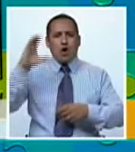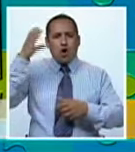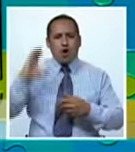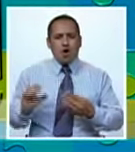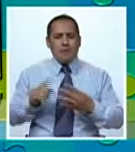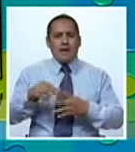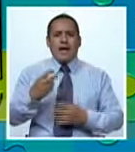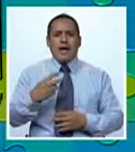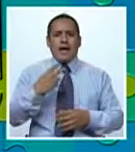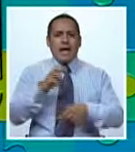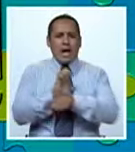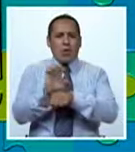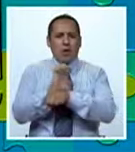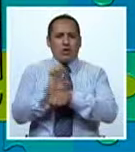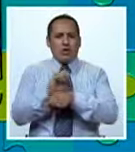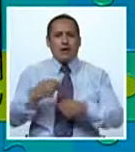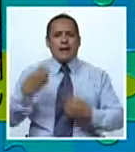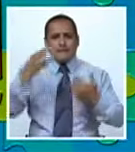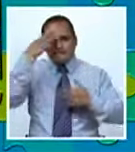Ecuador y México.